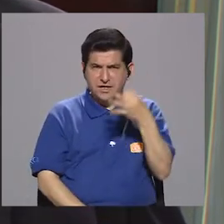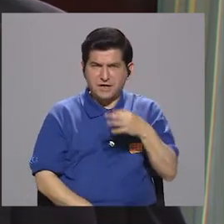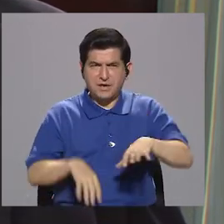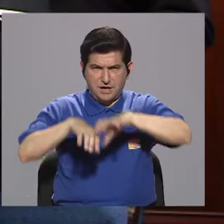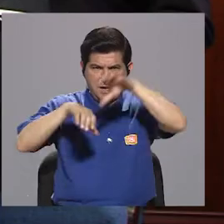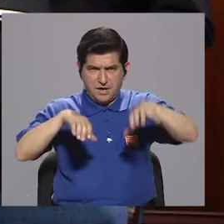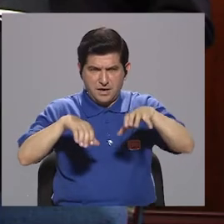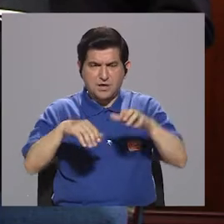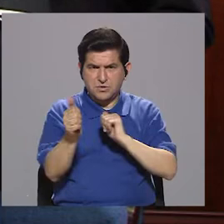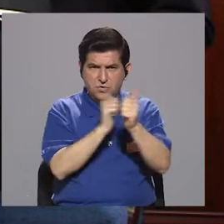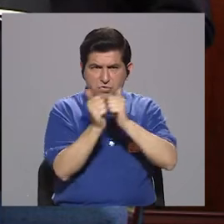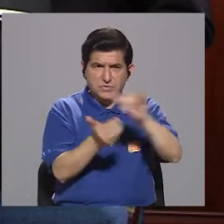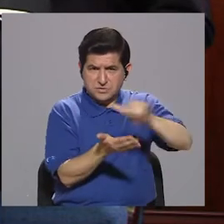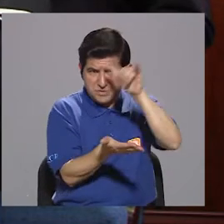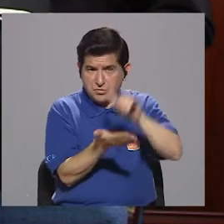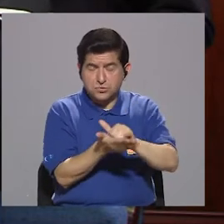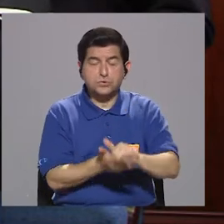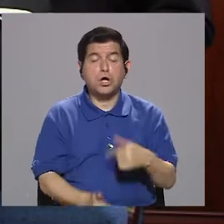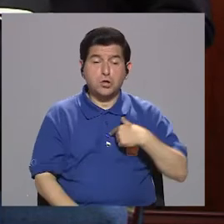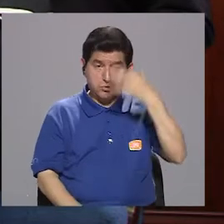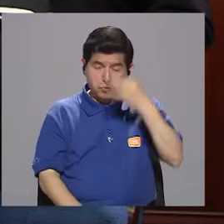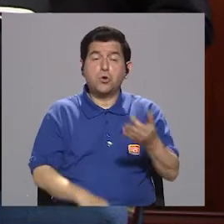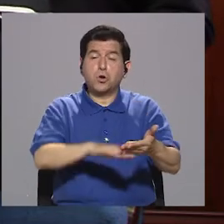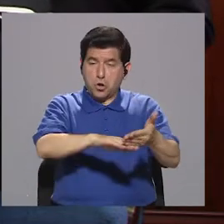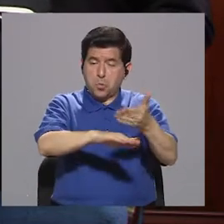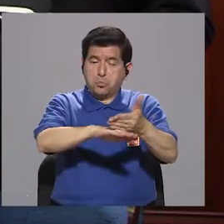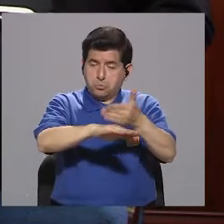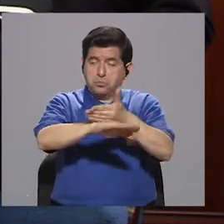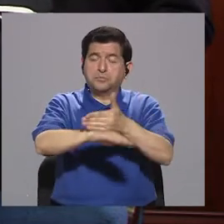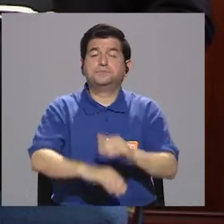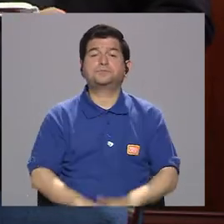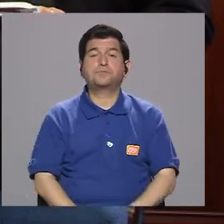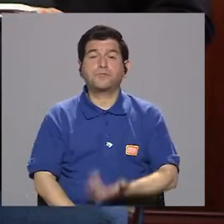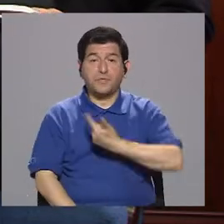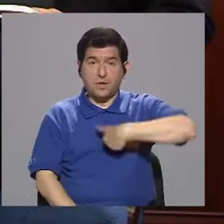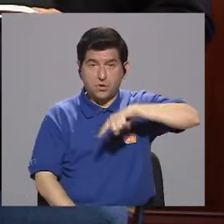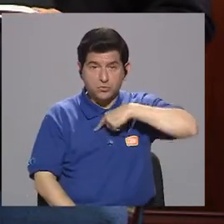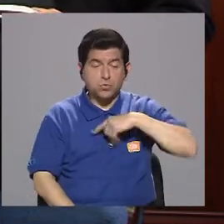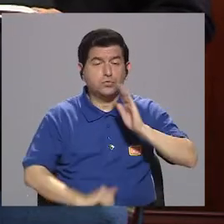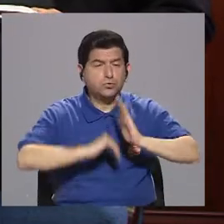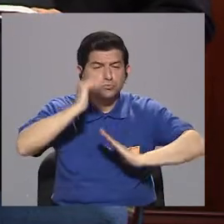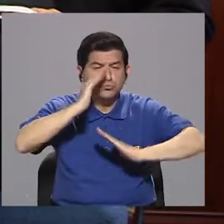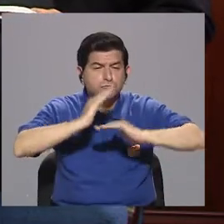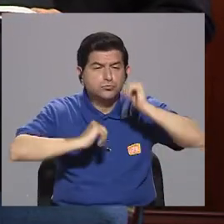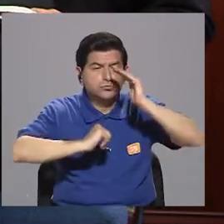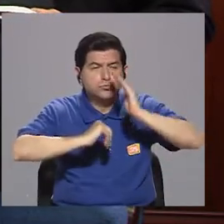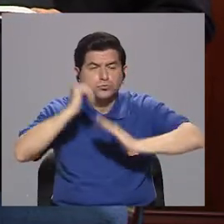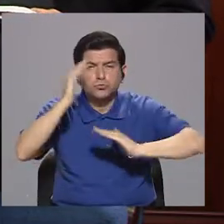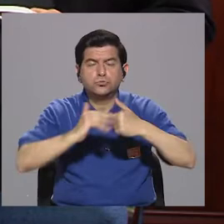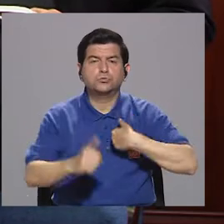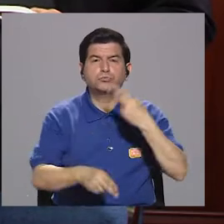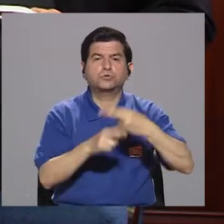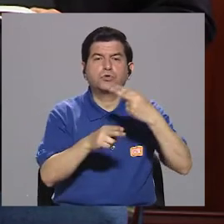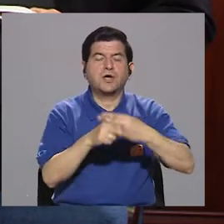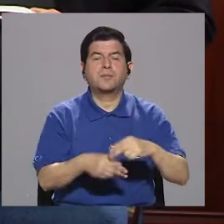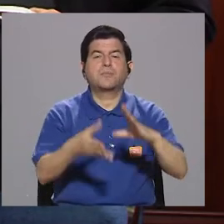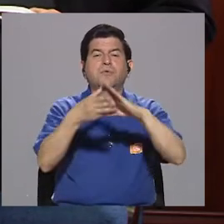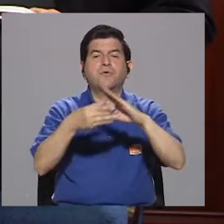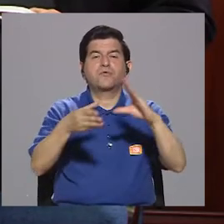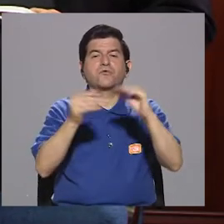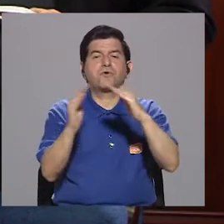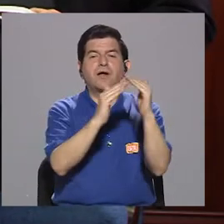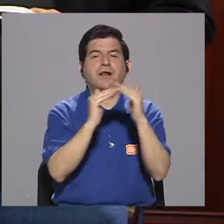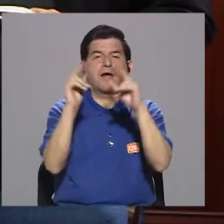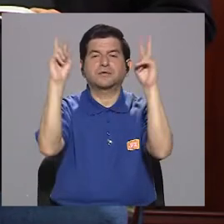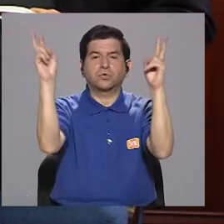cantón competitivo? Cada vez más. Me parece que yo hemos venido construyendo lo que yo llamo un relato de